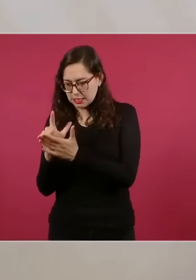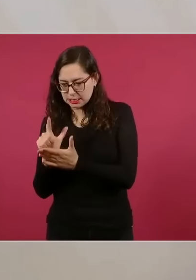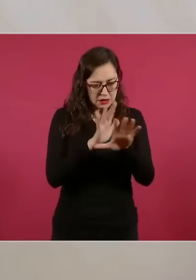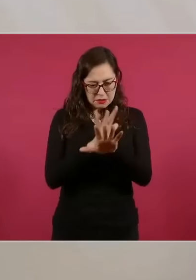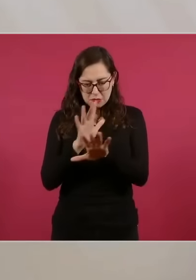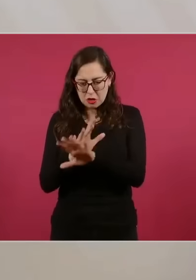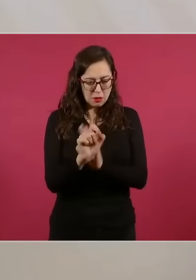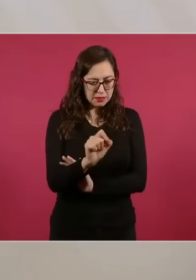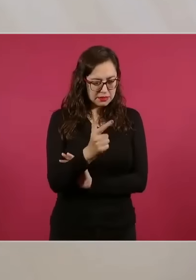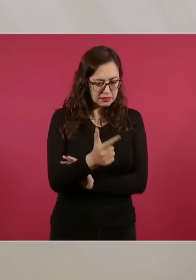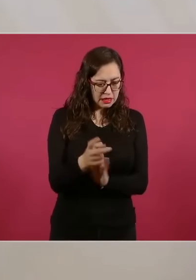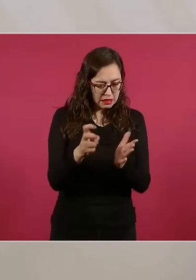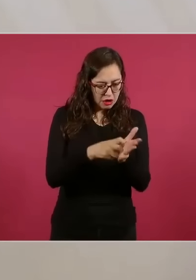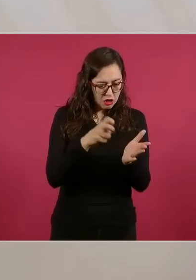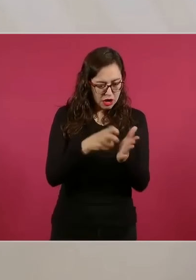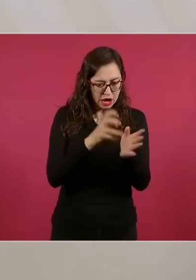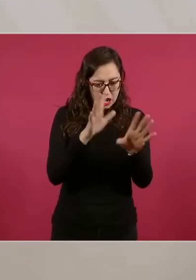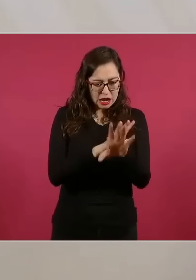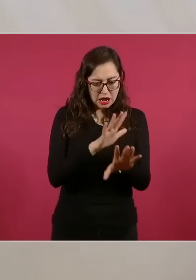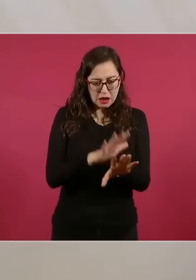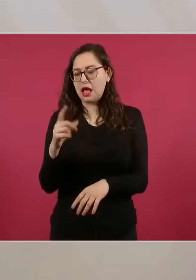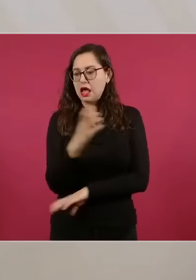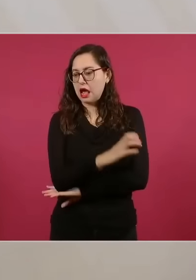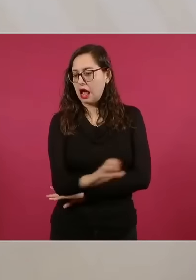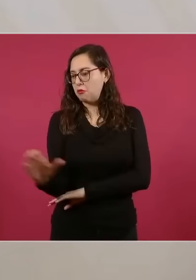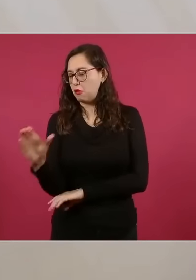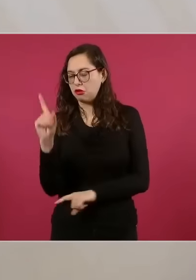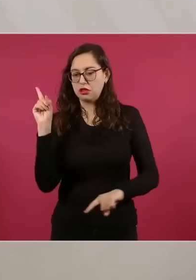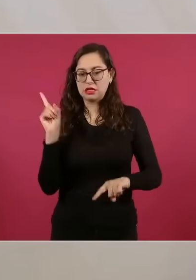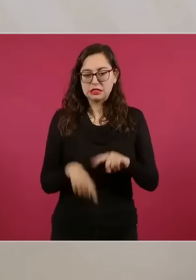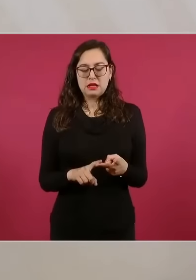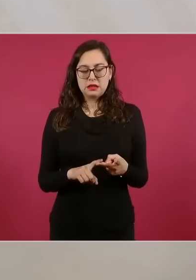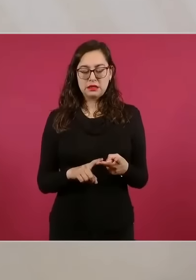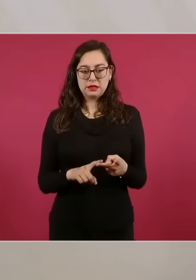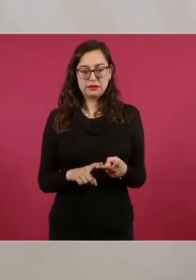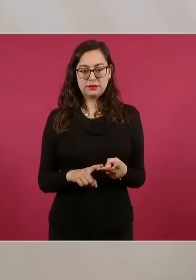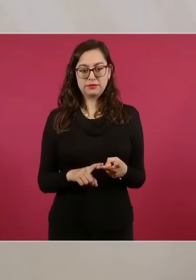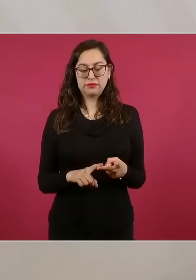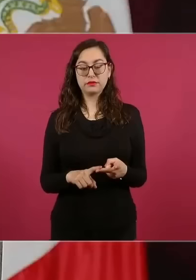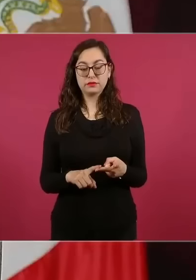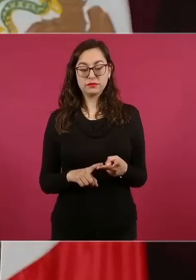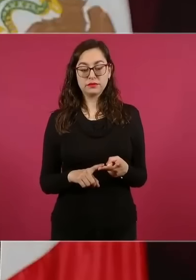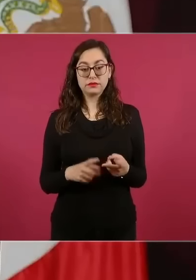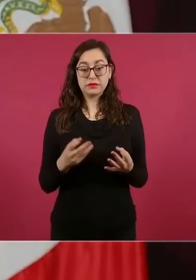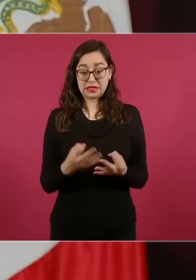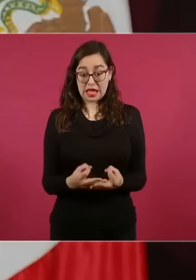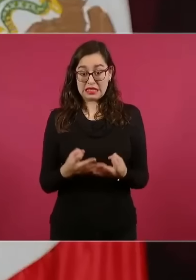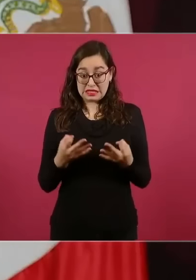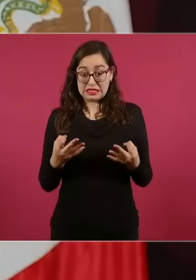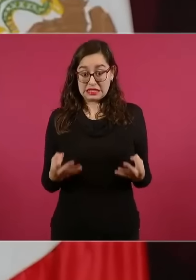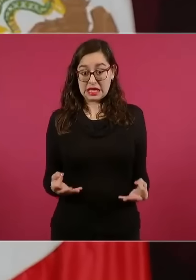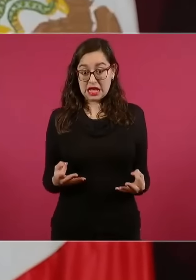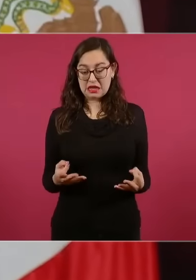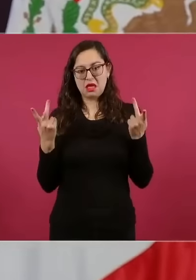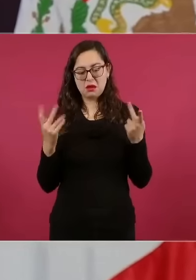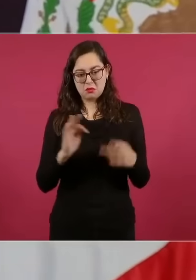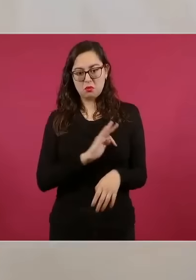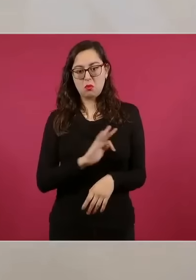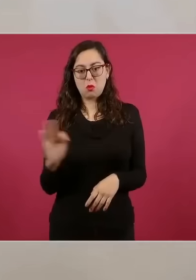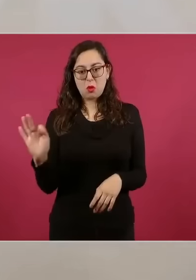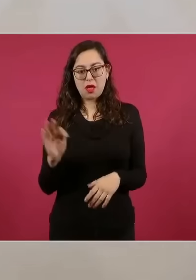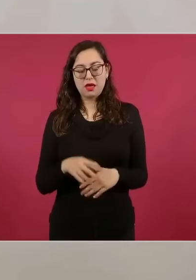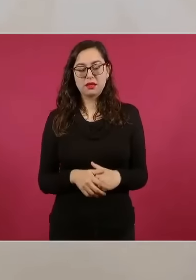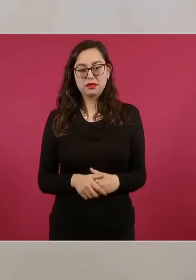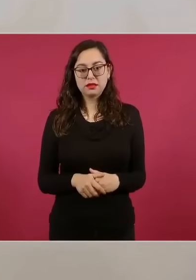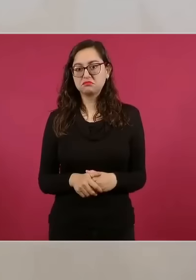27, para que desapareciera el ejido y que la tierra ejidal quedara al mercado, que